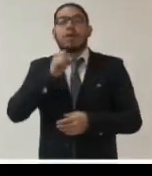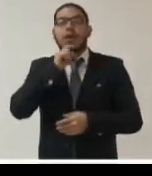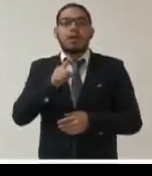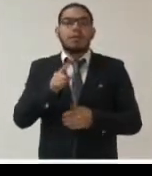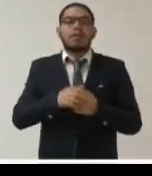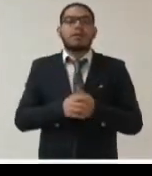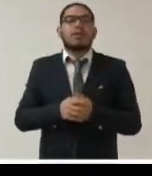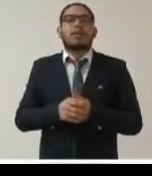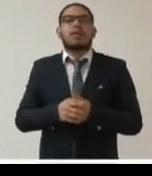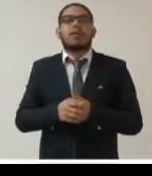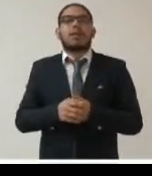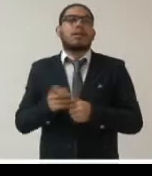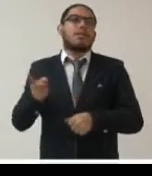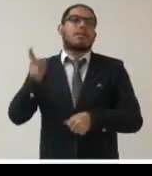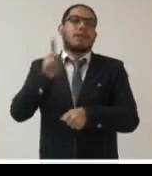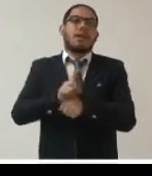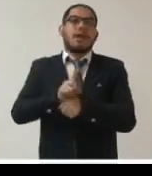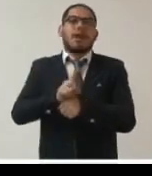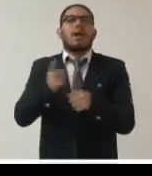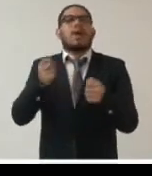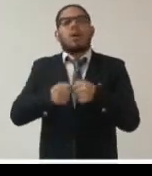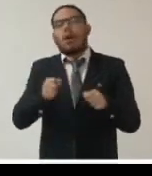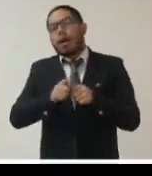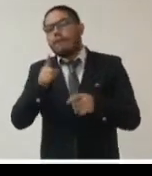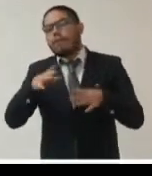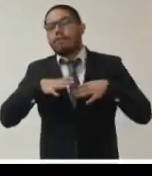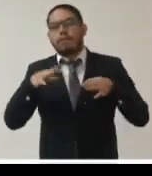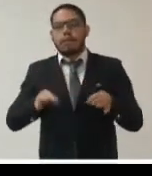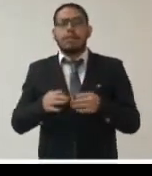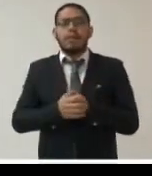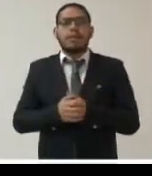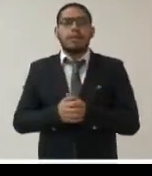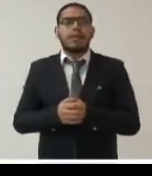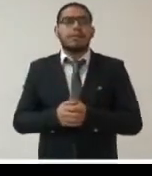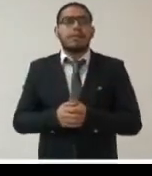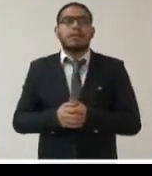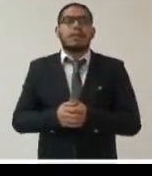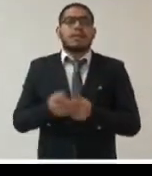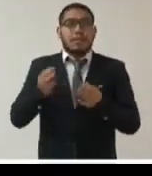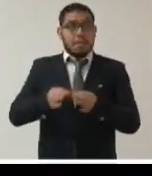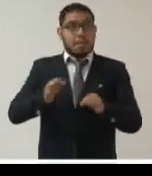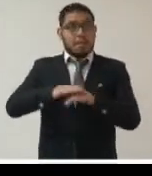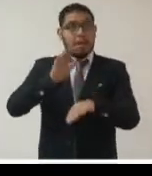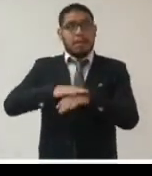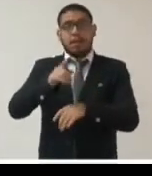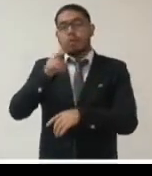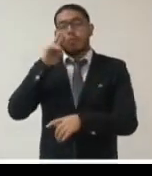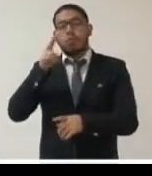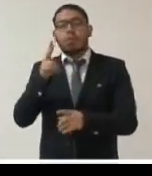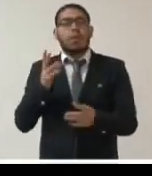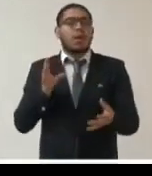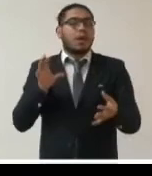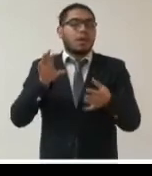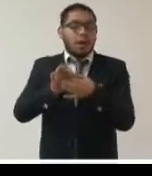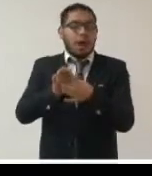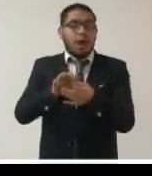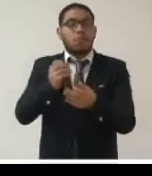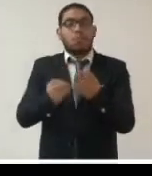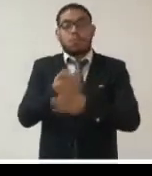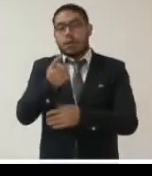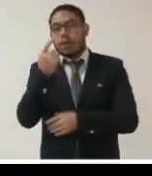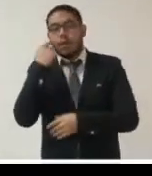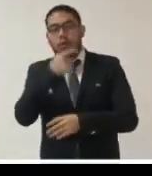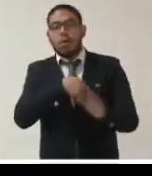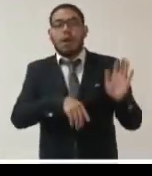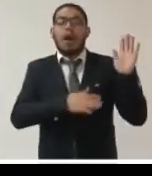país y el sector asociativo las fundaciones y asociaciones más importantes que se adhieran con un manifiesto hemos preparado un